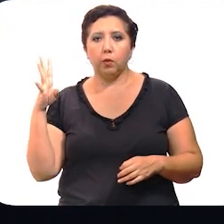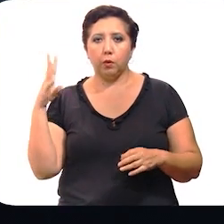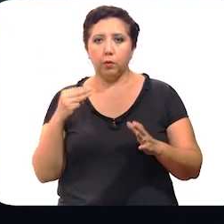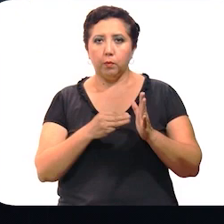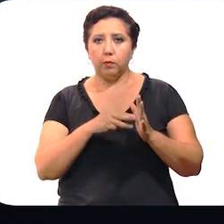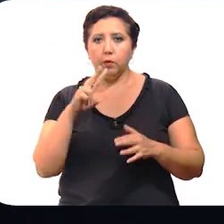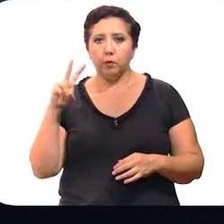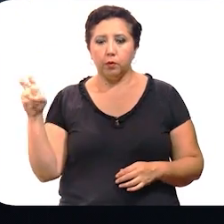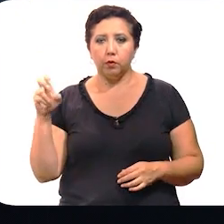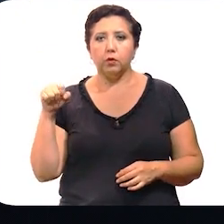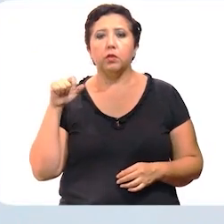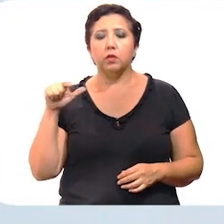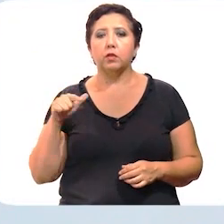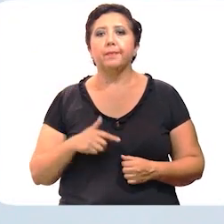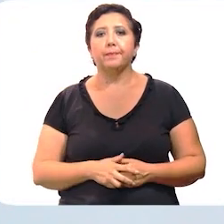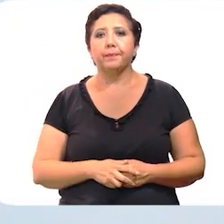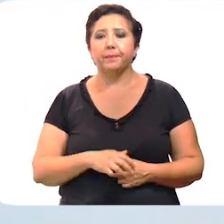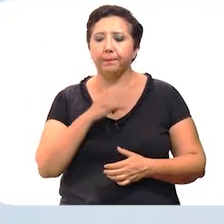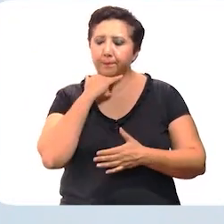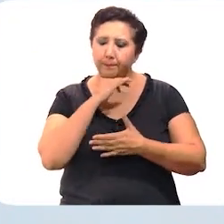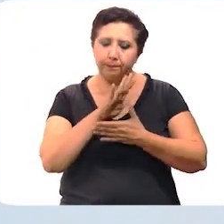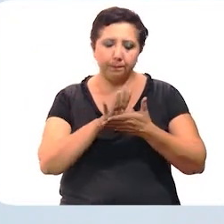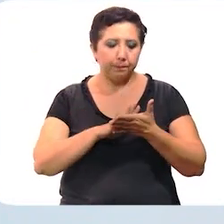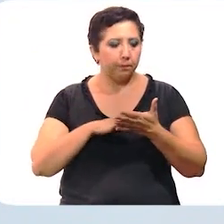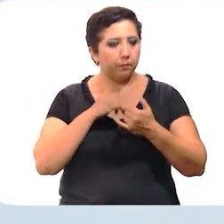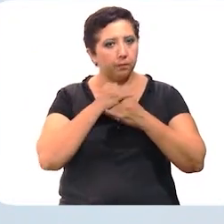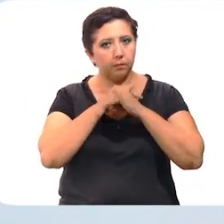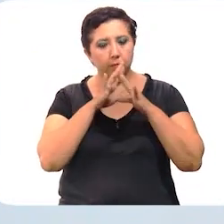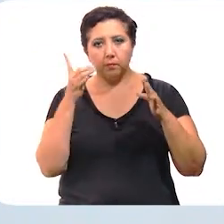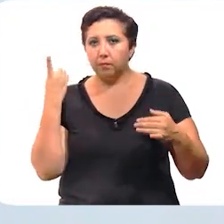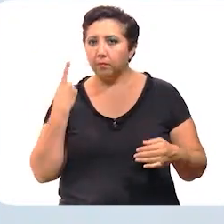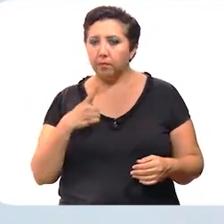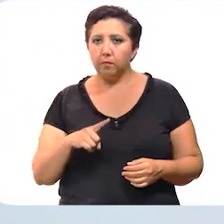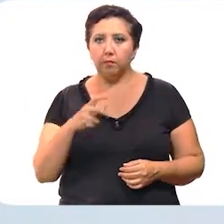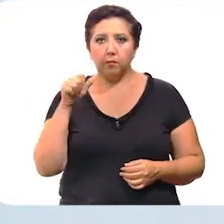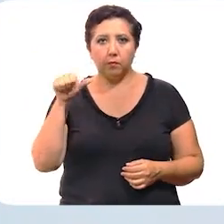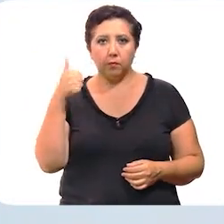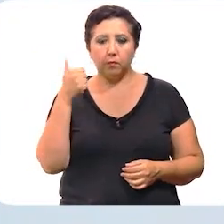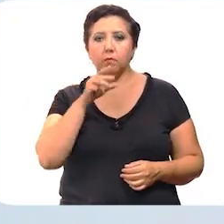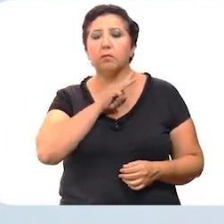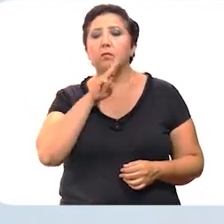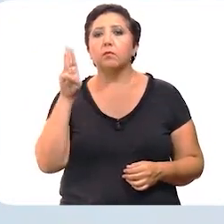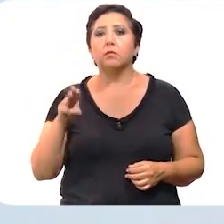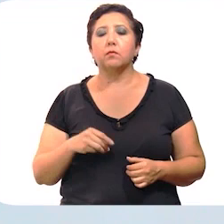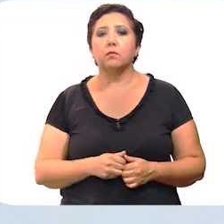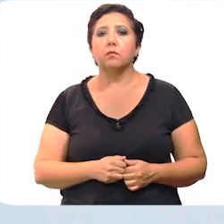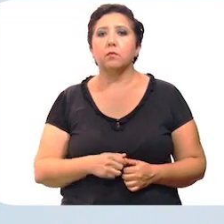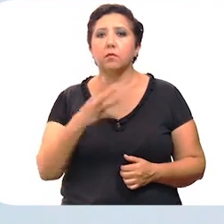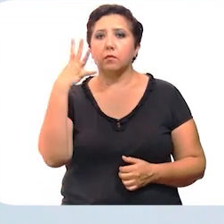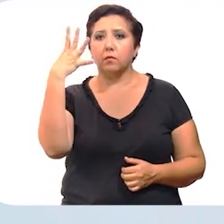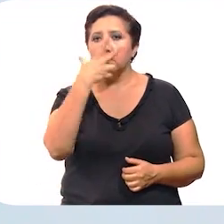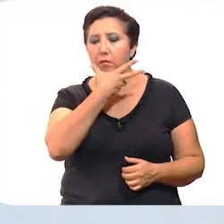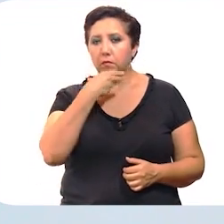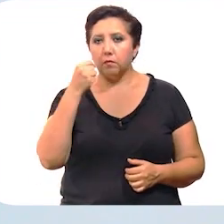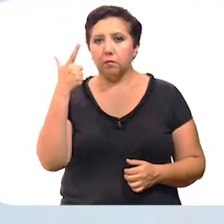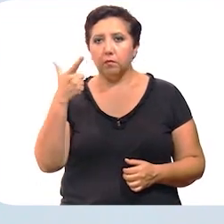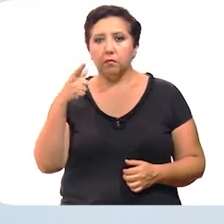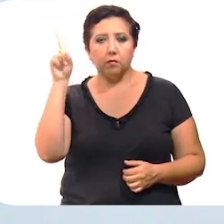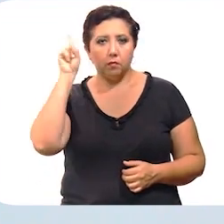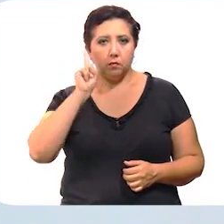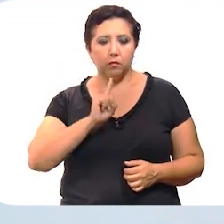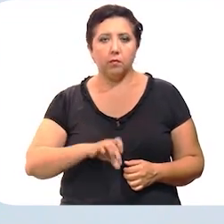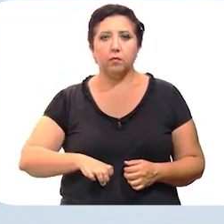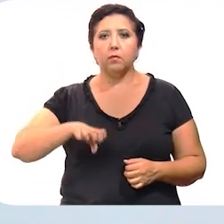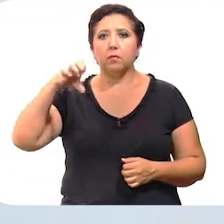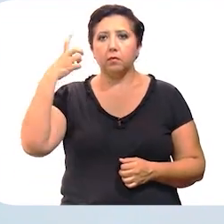4.217. Lamentablemente en este parte médico informamos de 11 fallecimientos. Son 4 hombres y 7 mujeres,